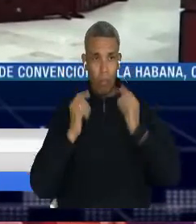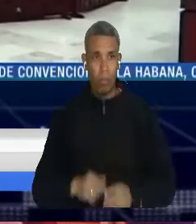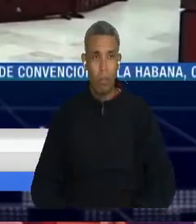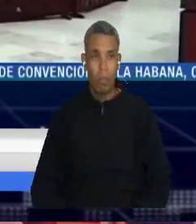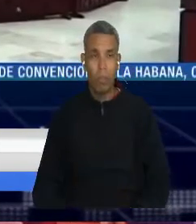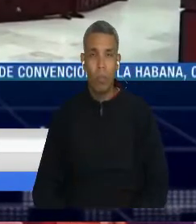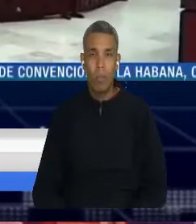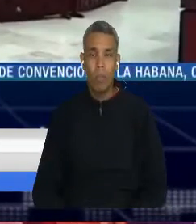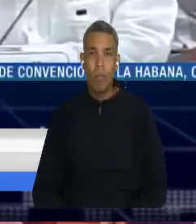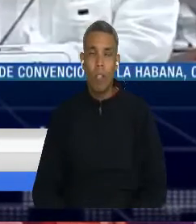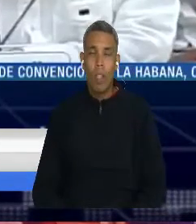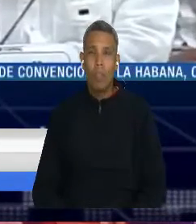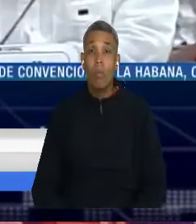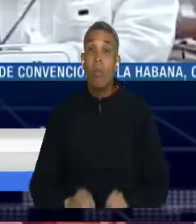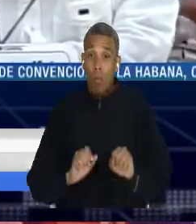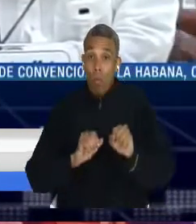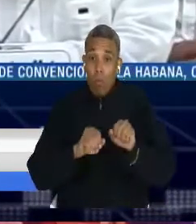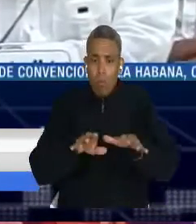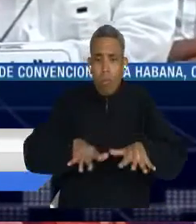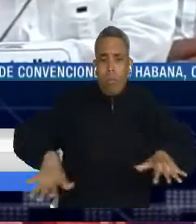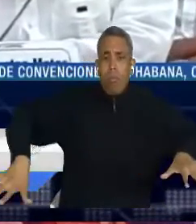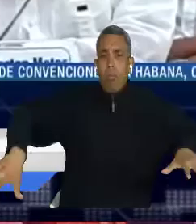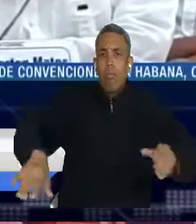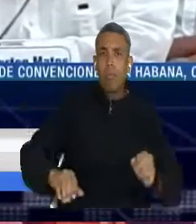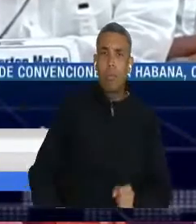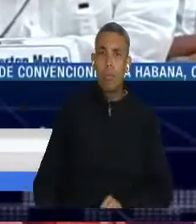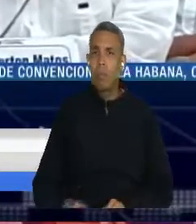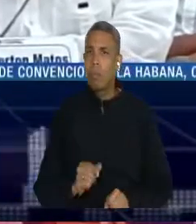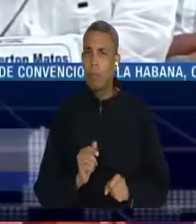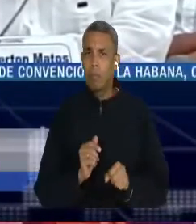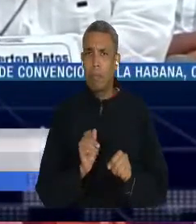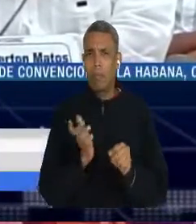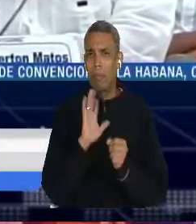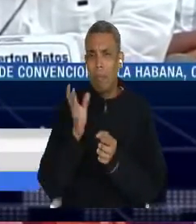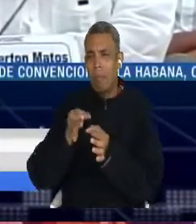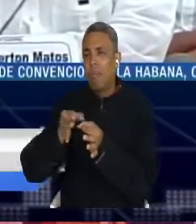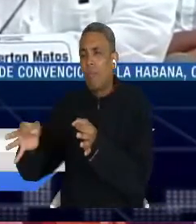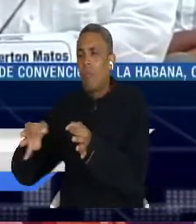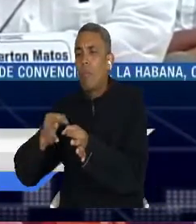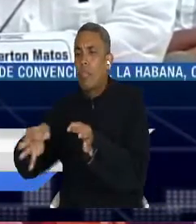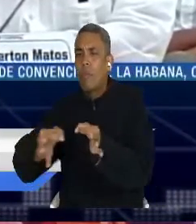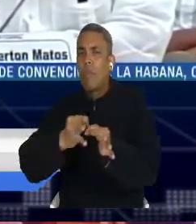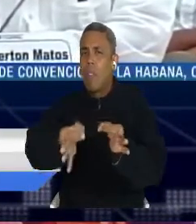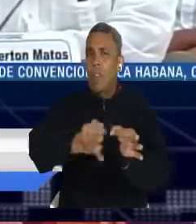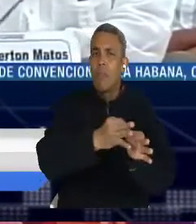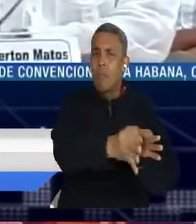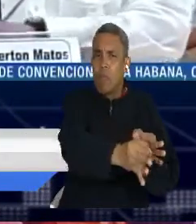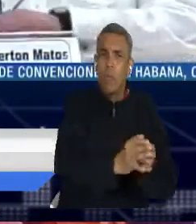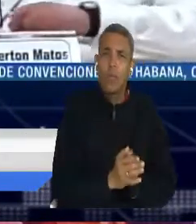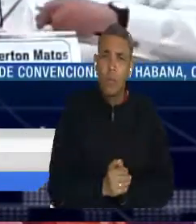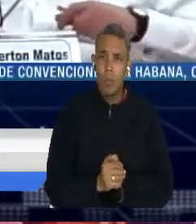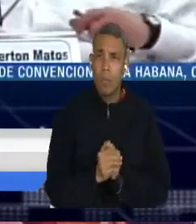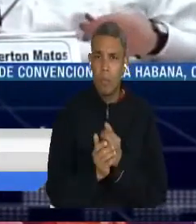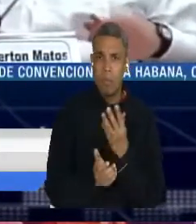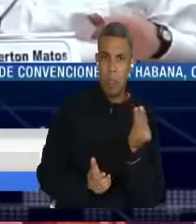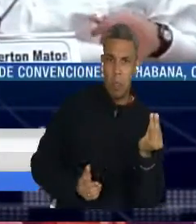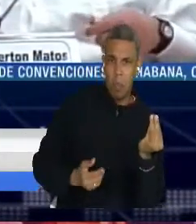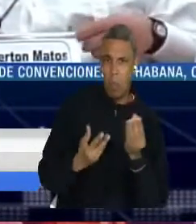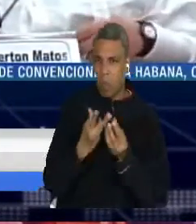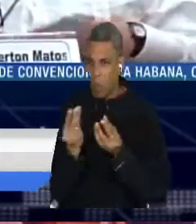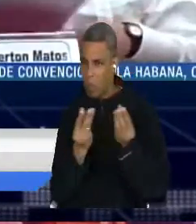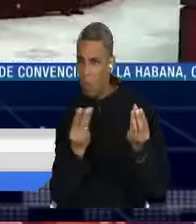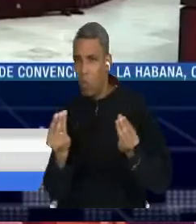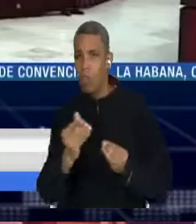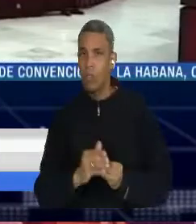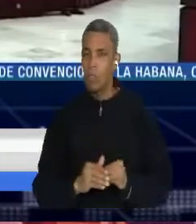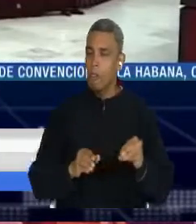que ver con los territorios, municipios. Los municipios que hoy no saben cómo confrontar a las bandas criminales que